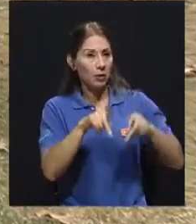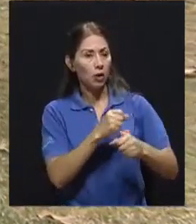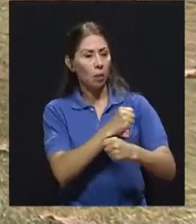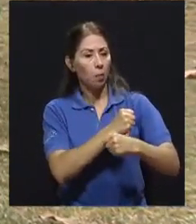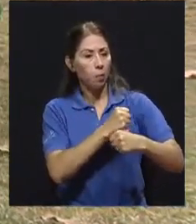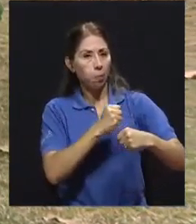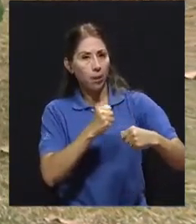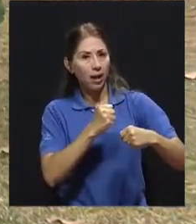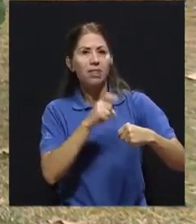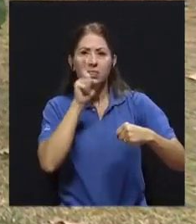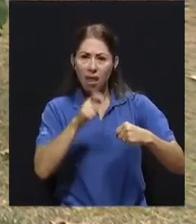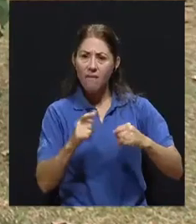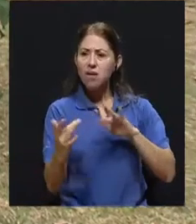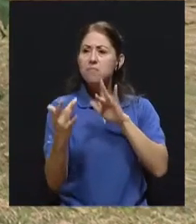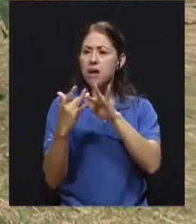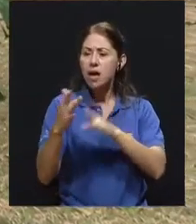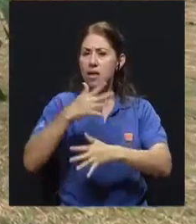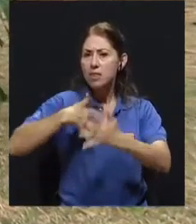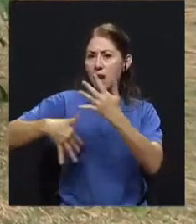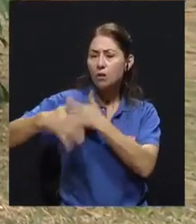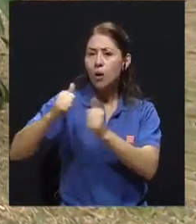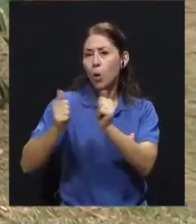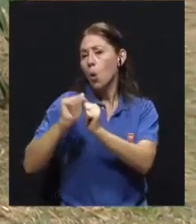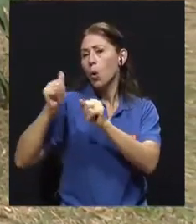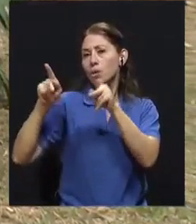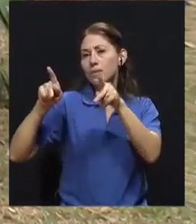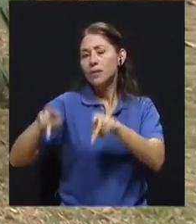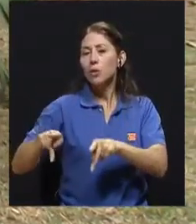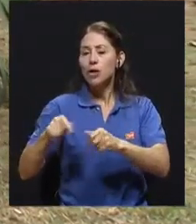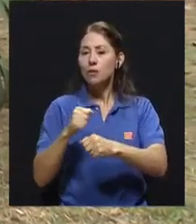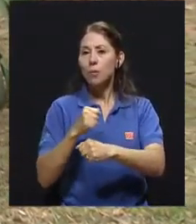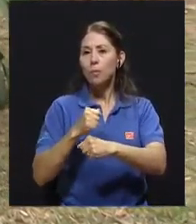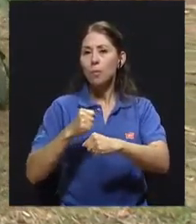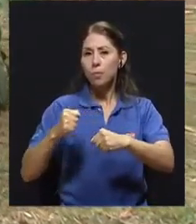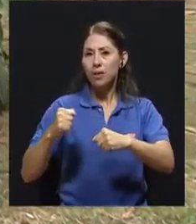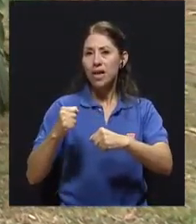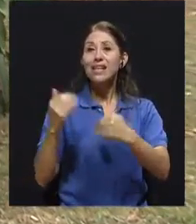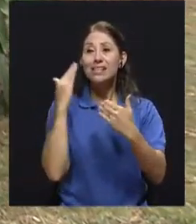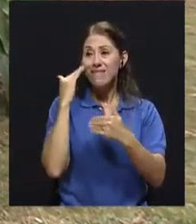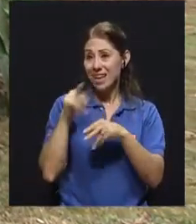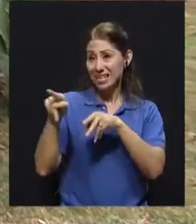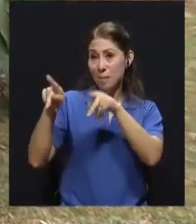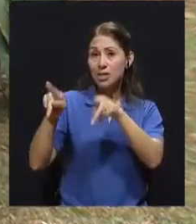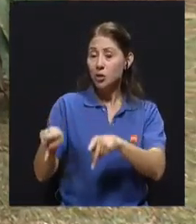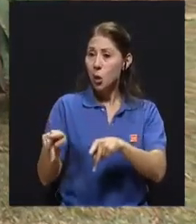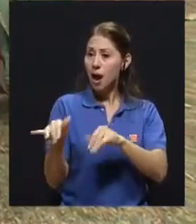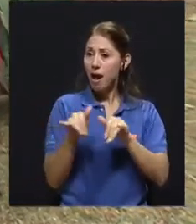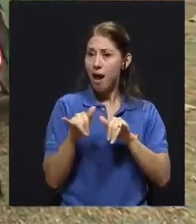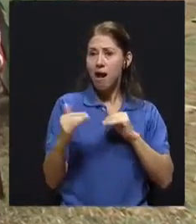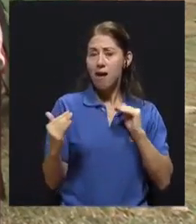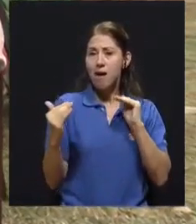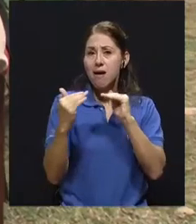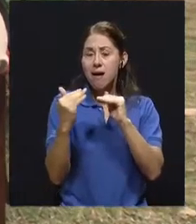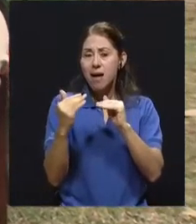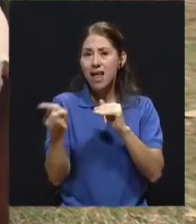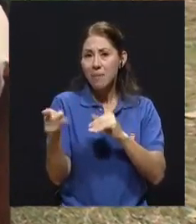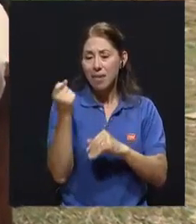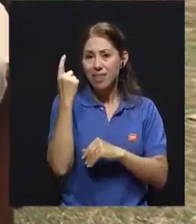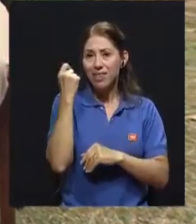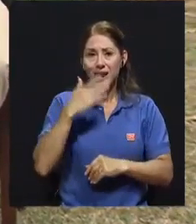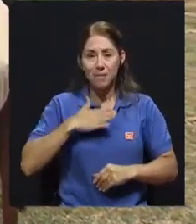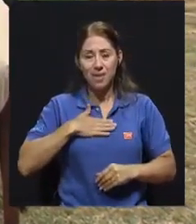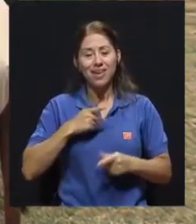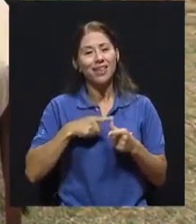de tener a alguien que yo sé me va a entender, ¿verdad?, va a ser muy importante a la hora de por lo menos